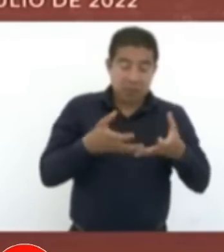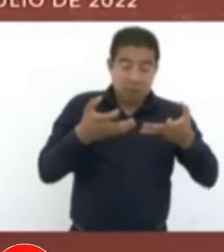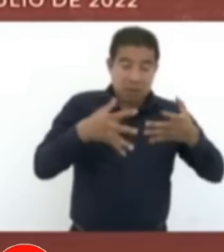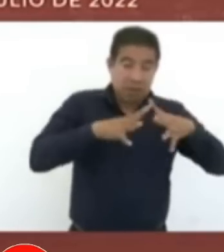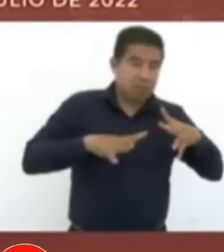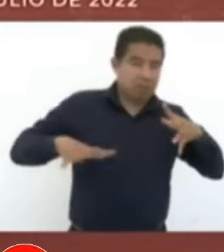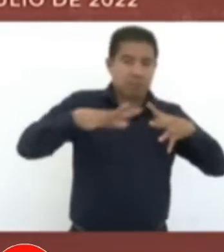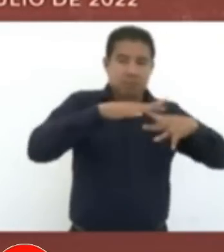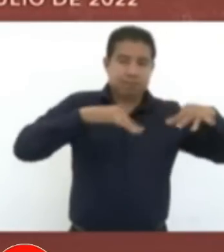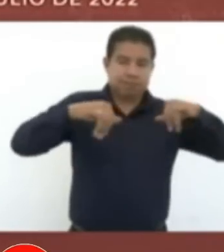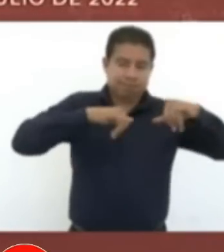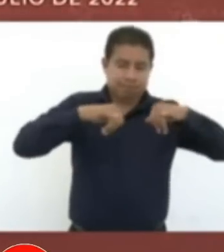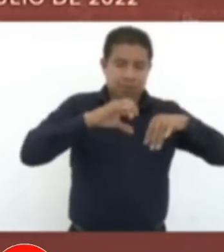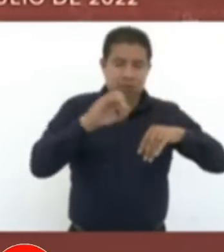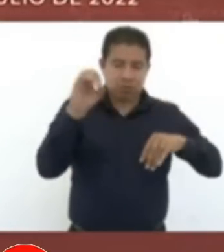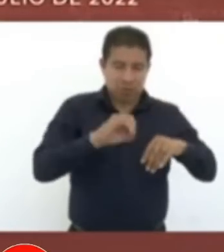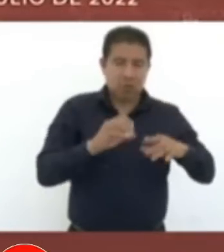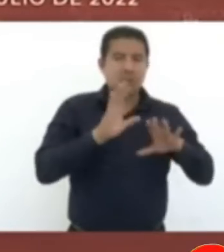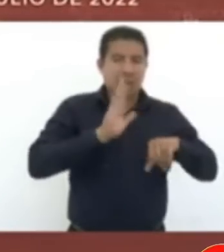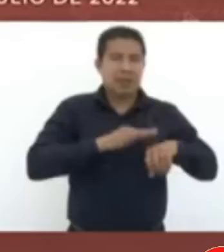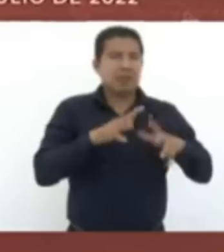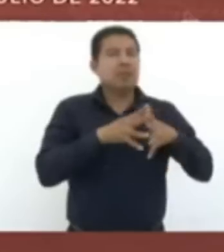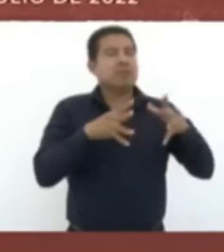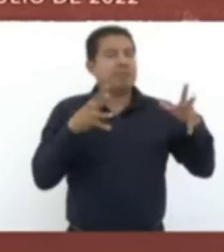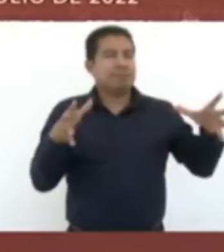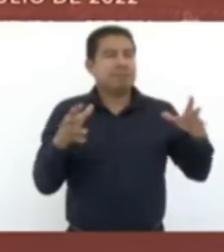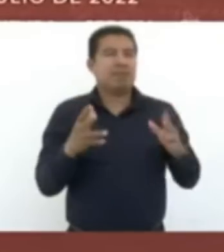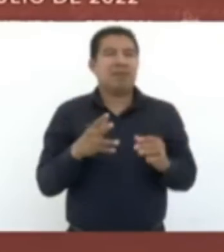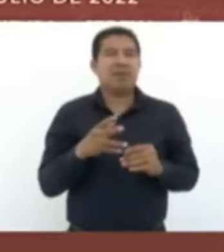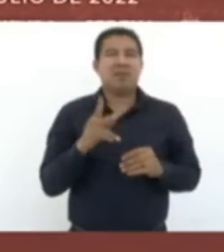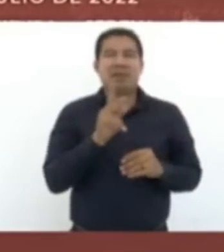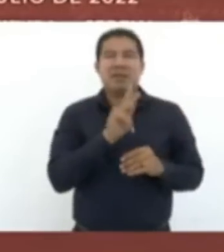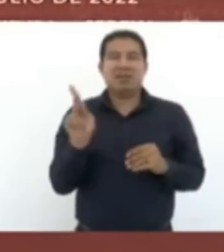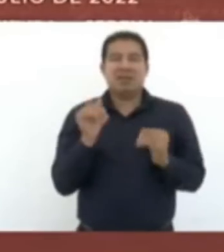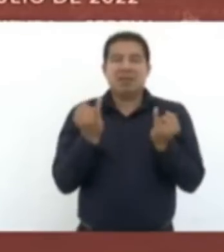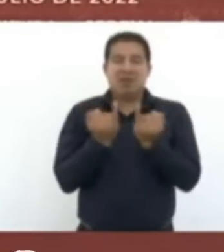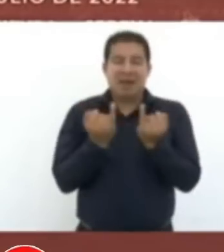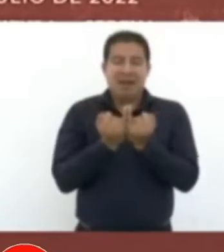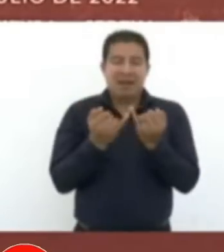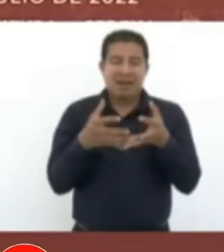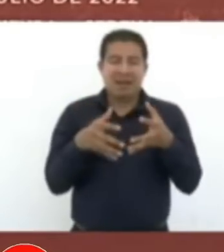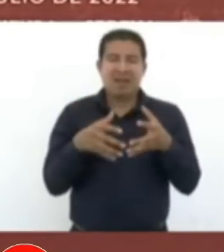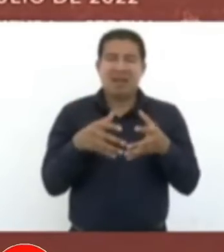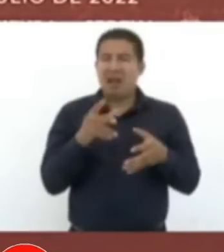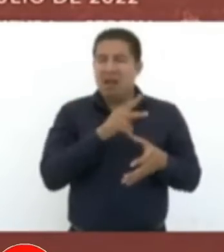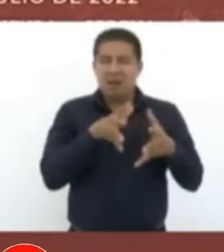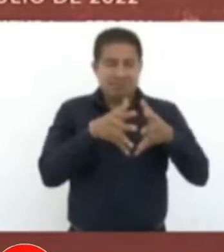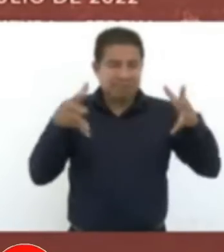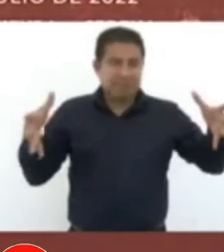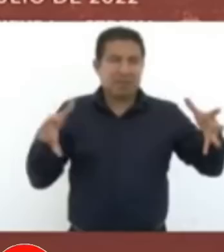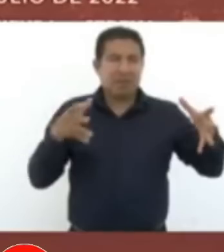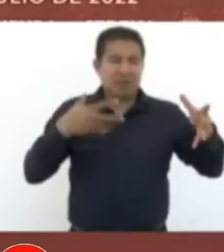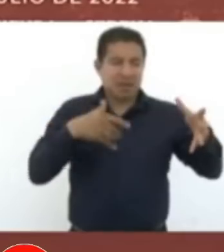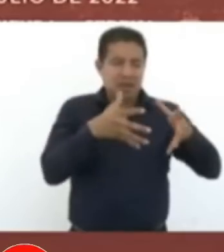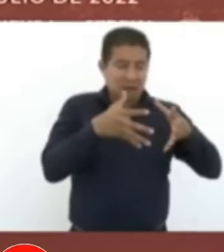en Chiapas, es tan grande Ococingo que de este municipio surgieron